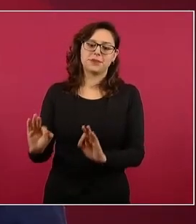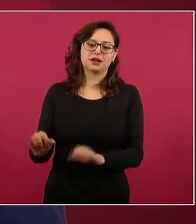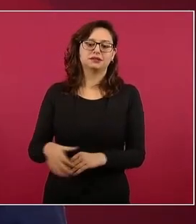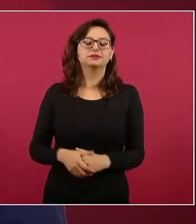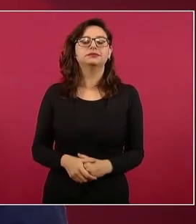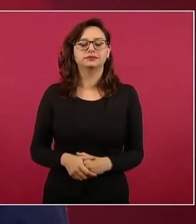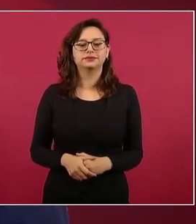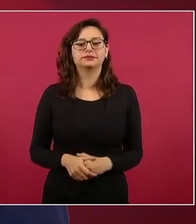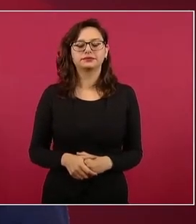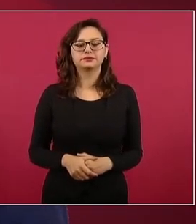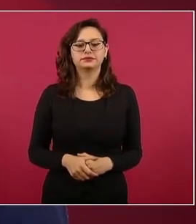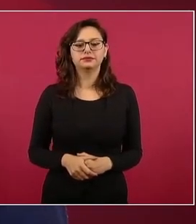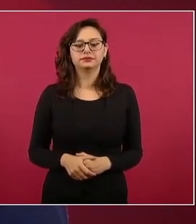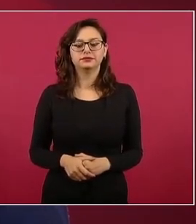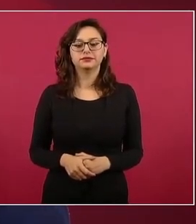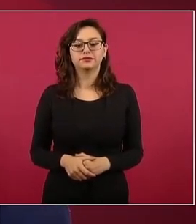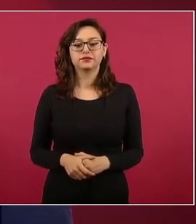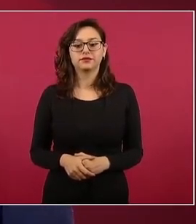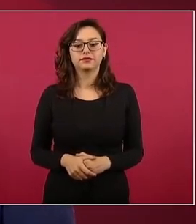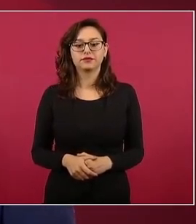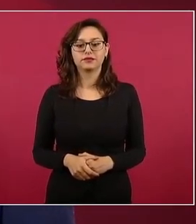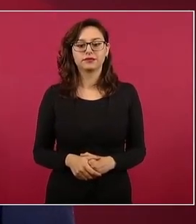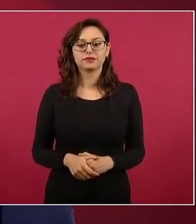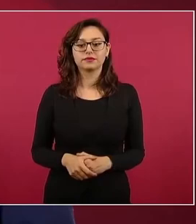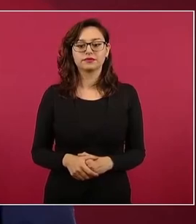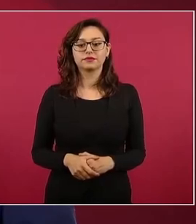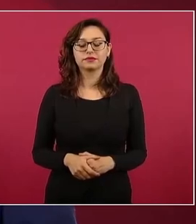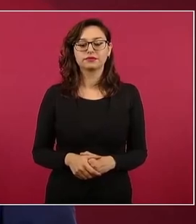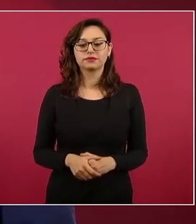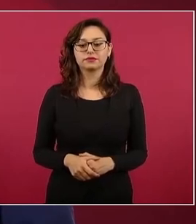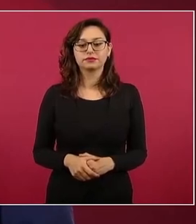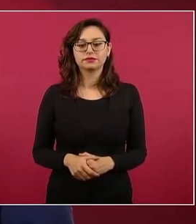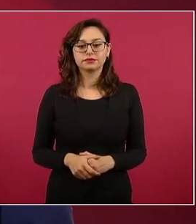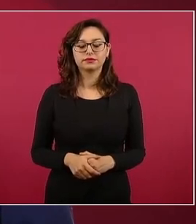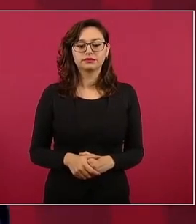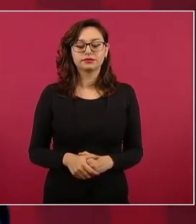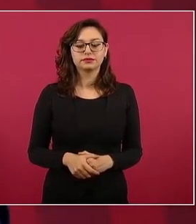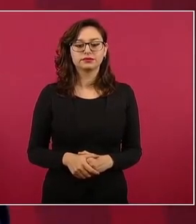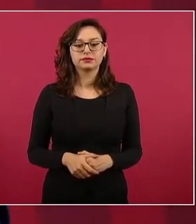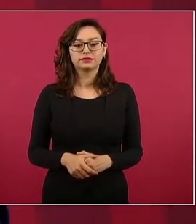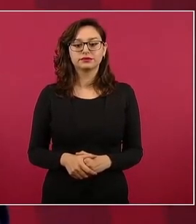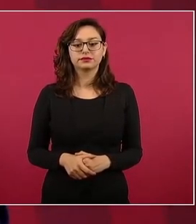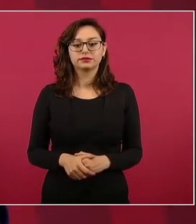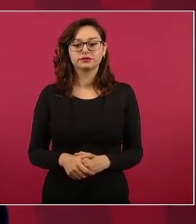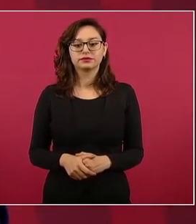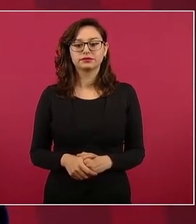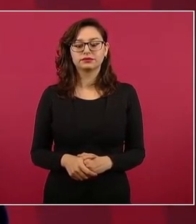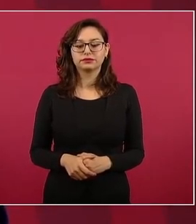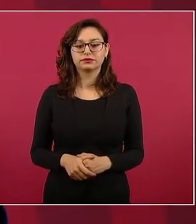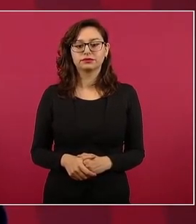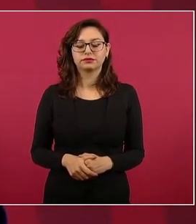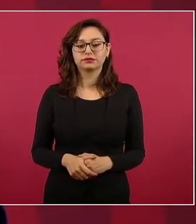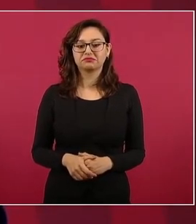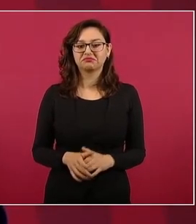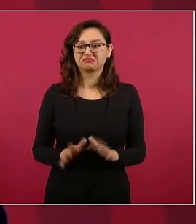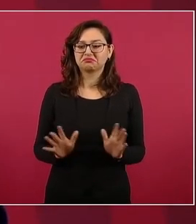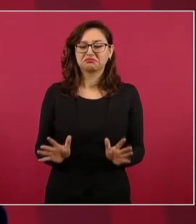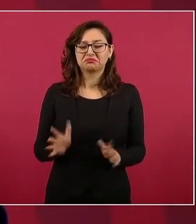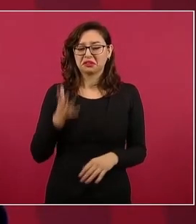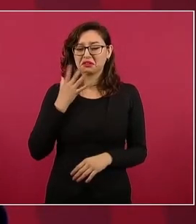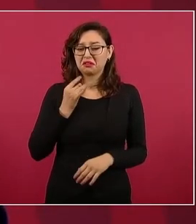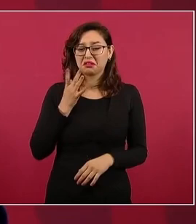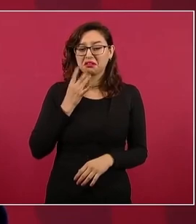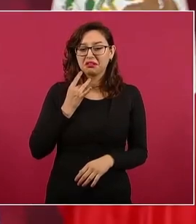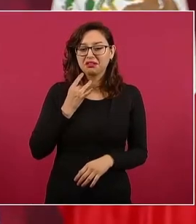porque no estamos hablando de cualquier cosa estamos hablando